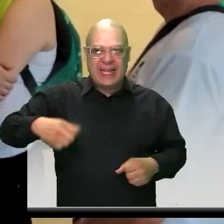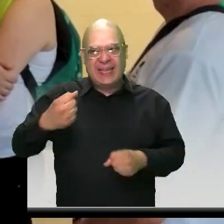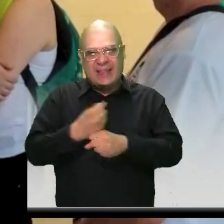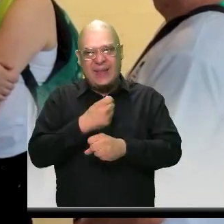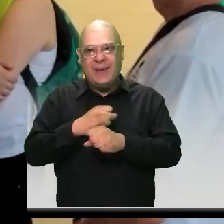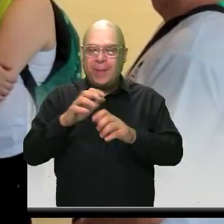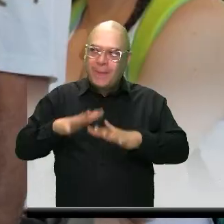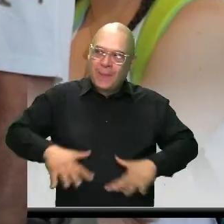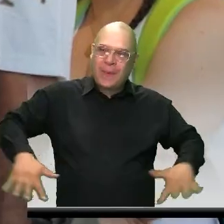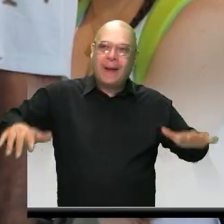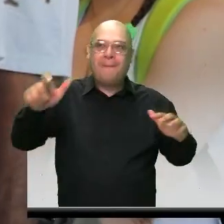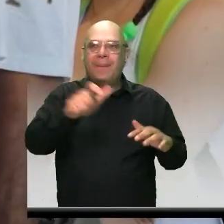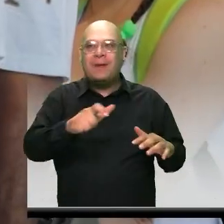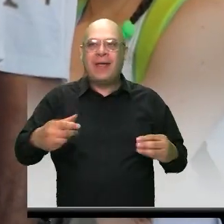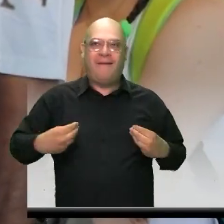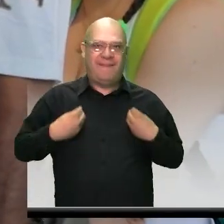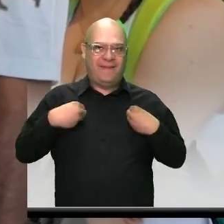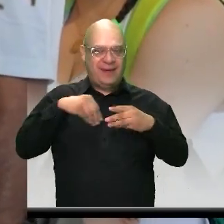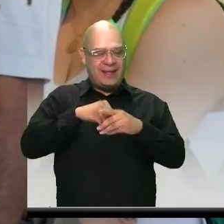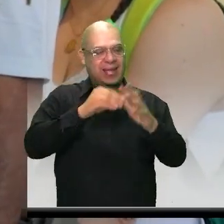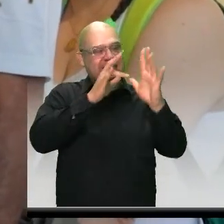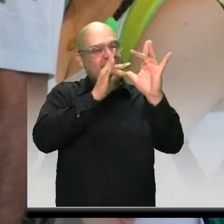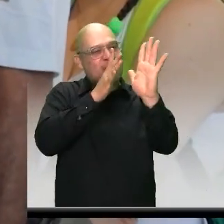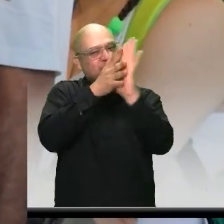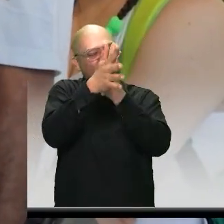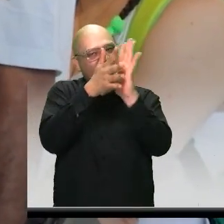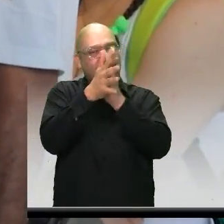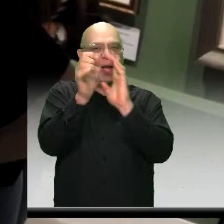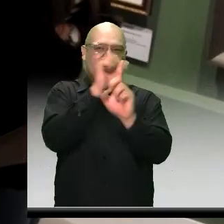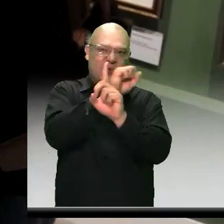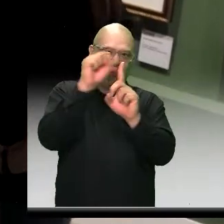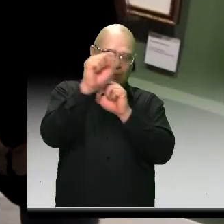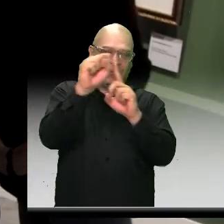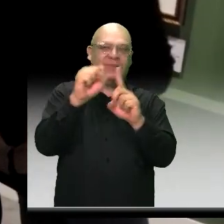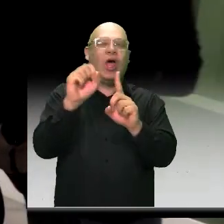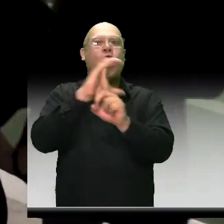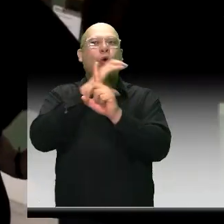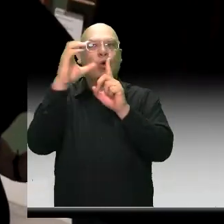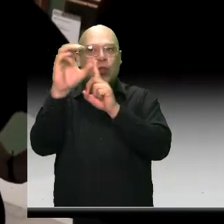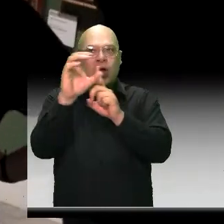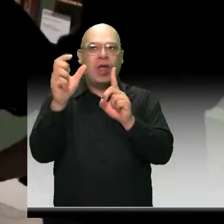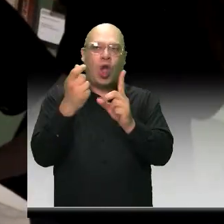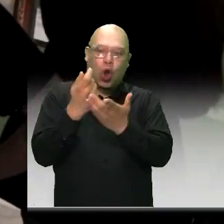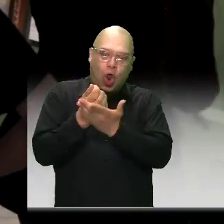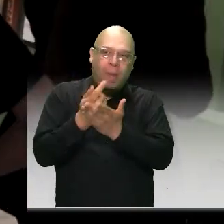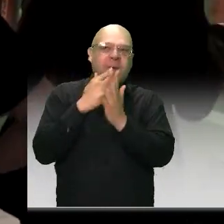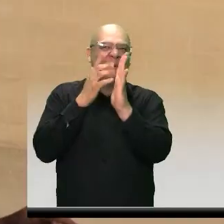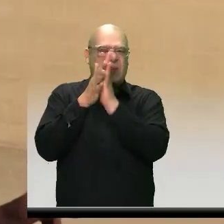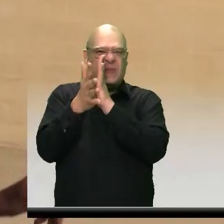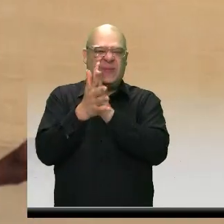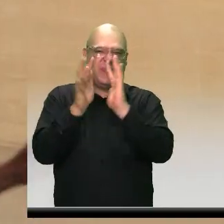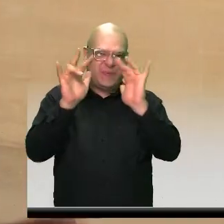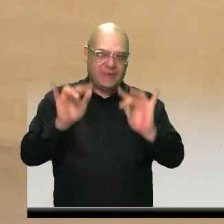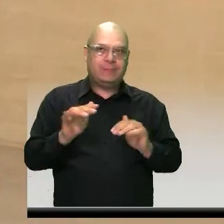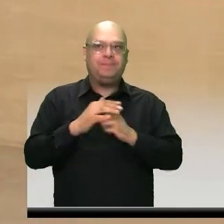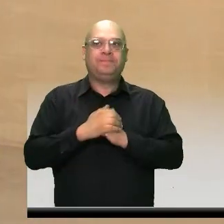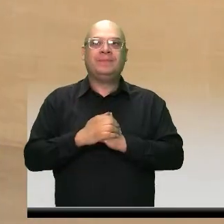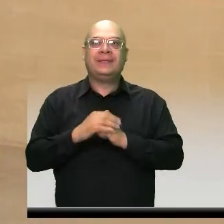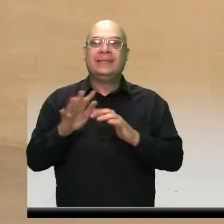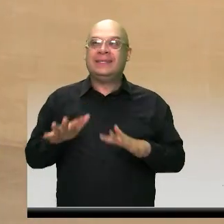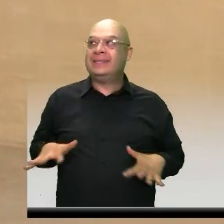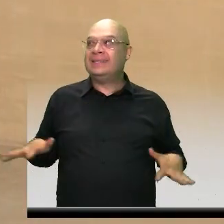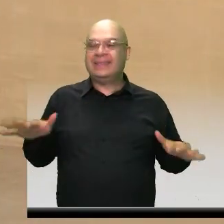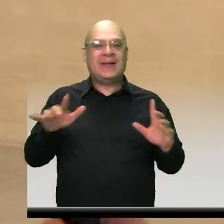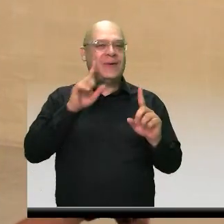habitantes de Itagüí que narran aspectos sociales, culturales y económicos de la misma. En esta sala buscamos